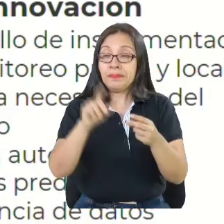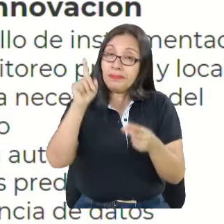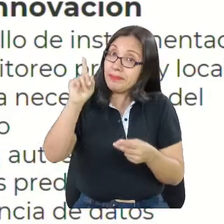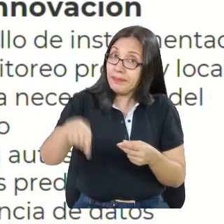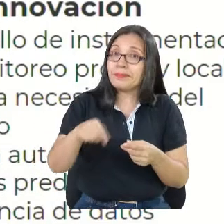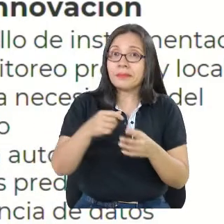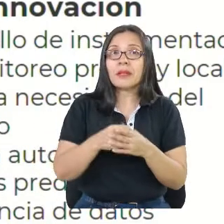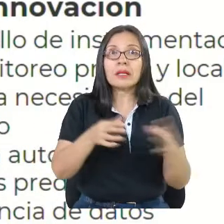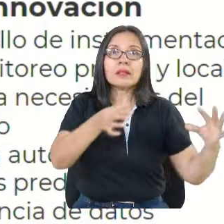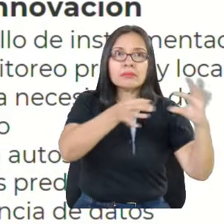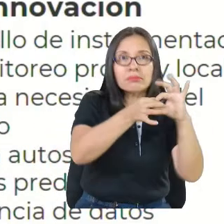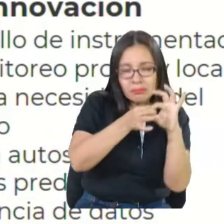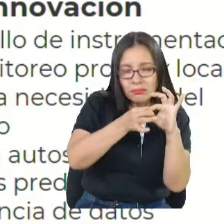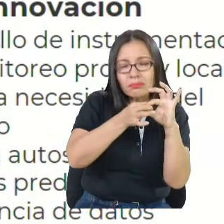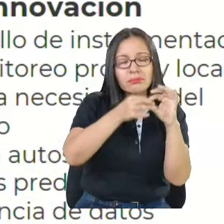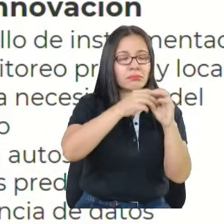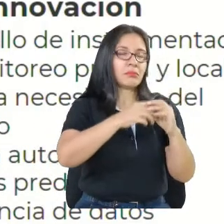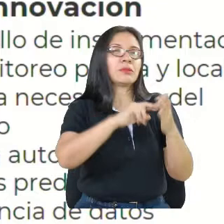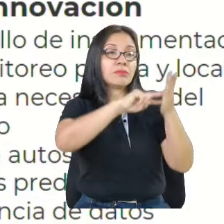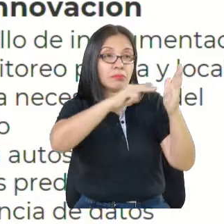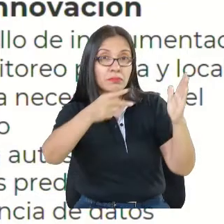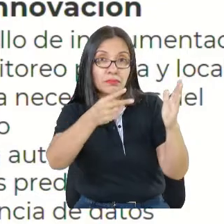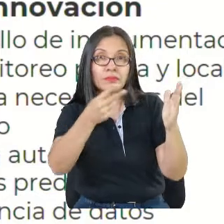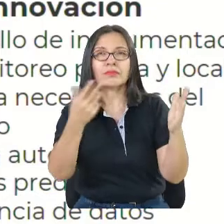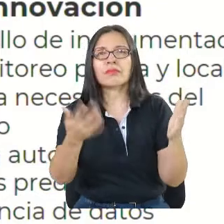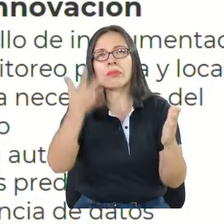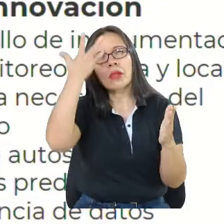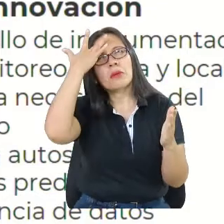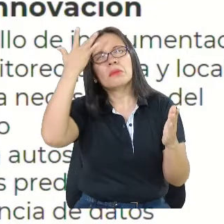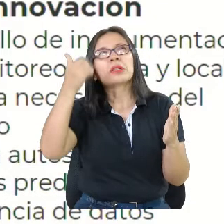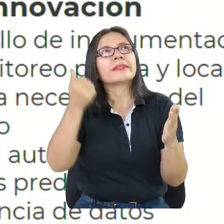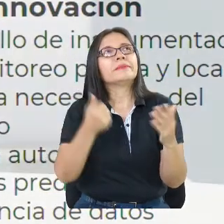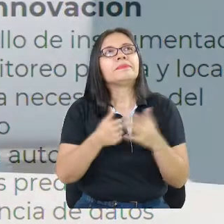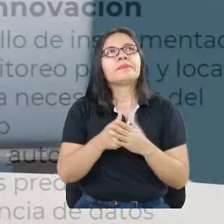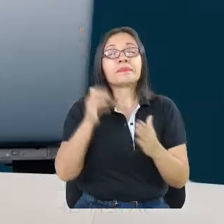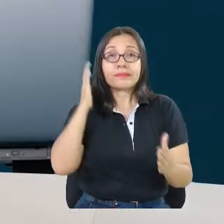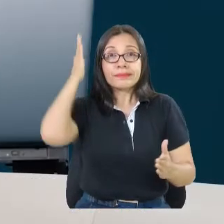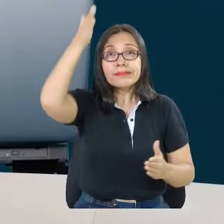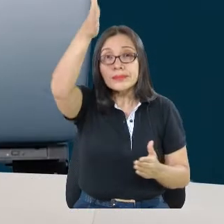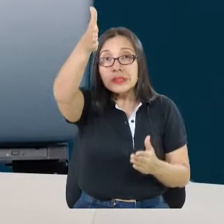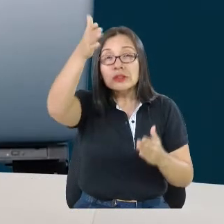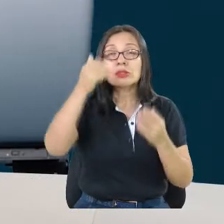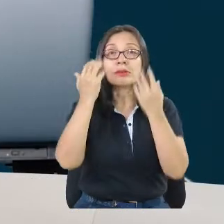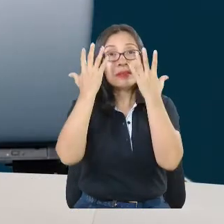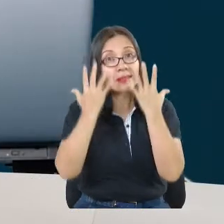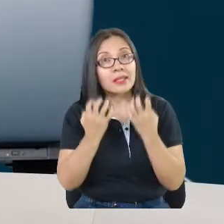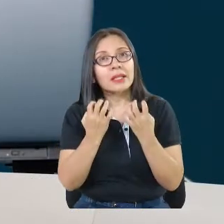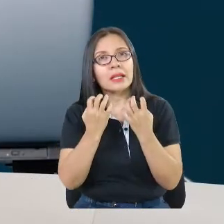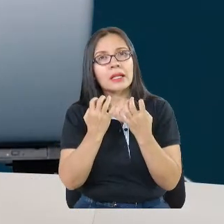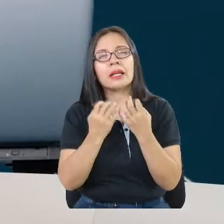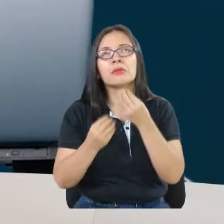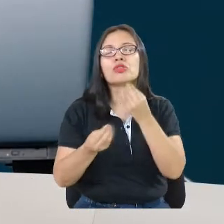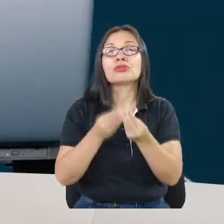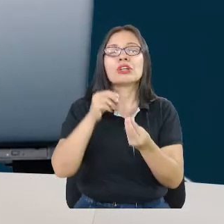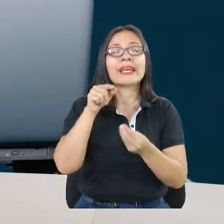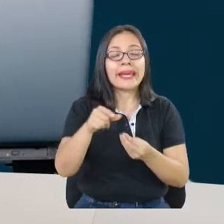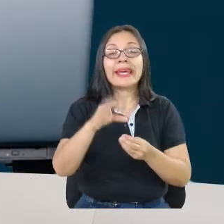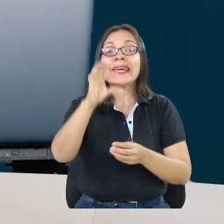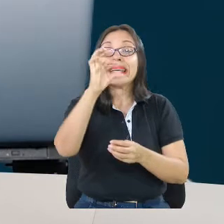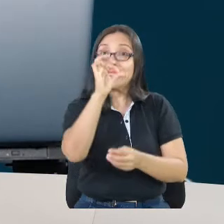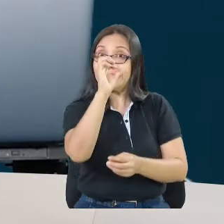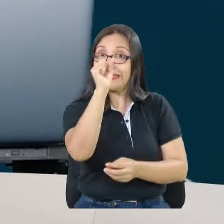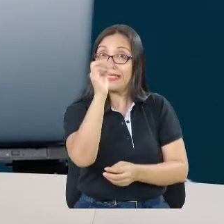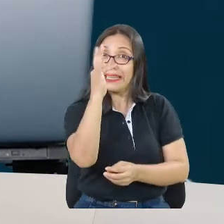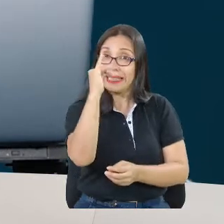SATIC se proyecta como un proyecto que a futuro pueda desarrollar su propia instrumentación. Que